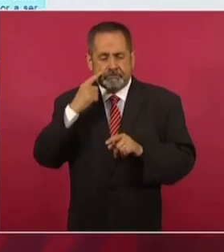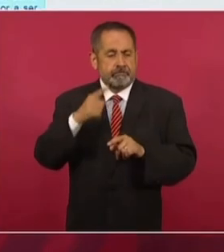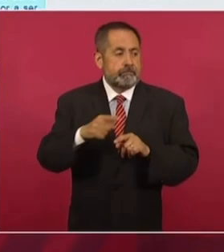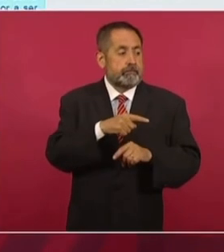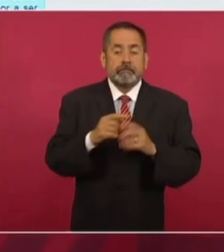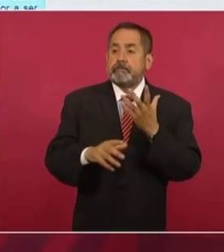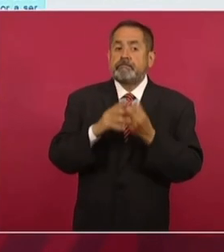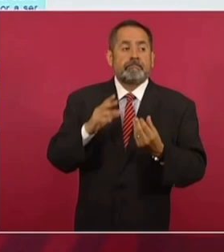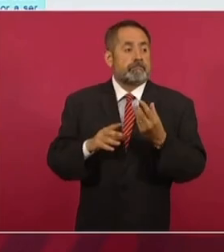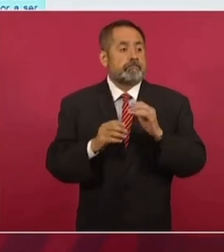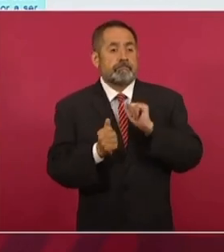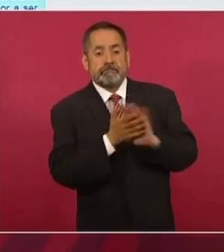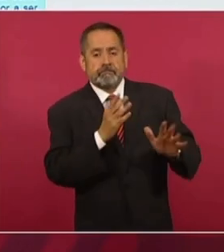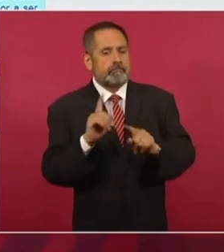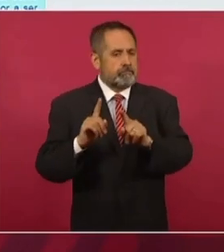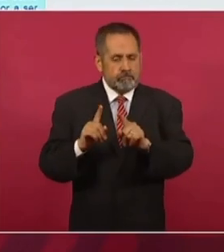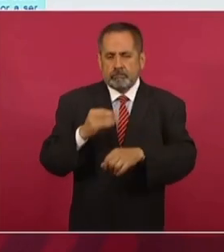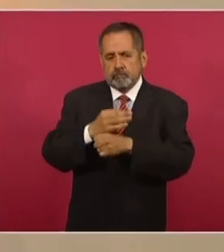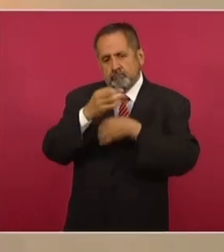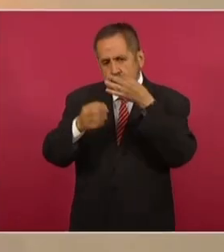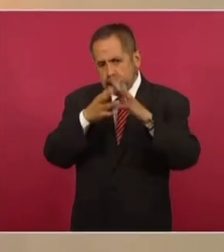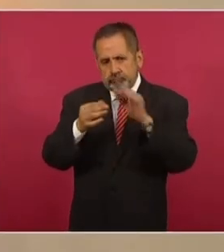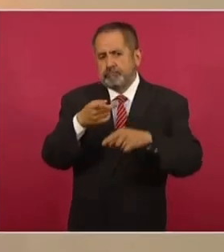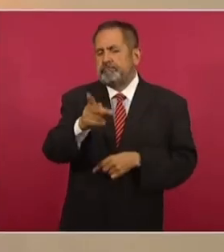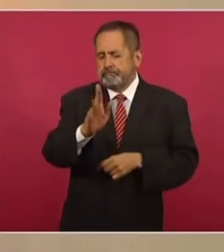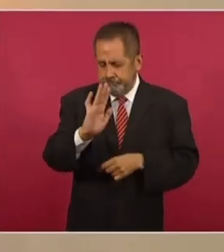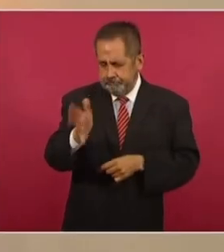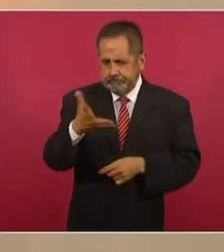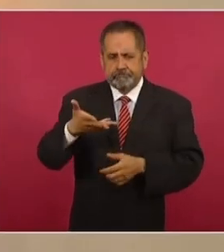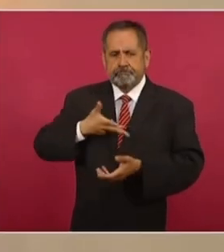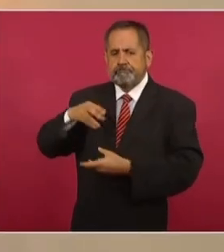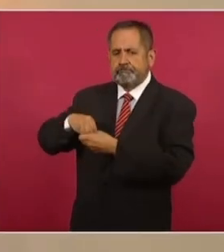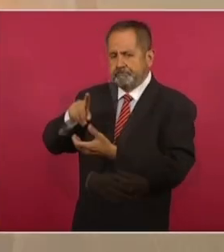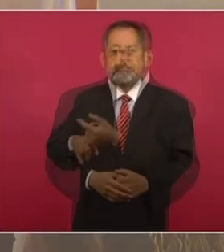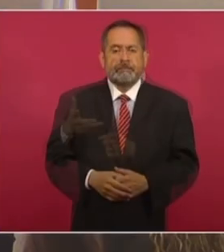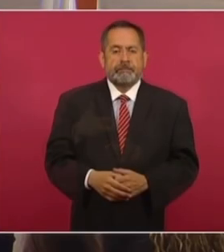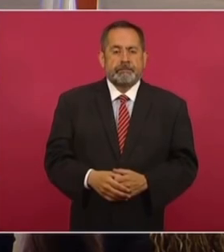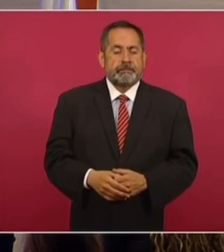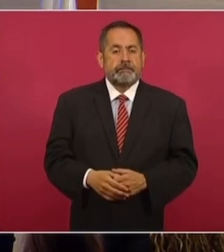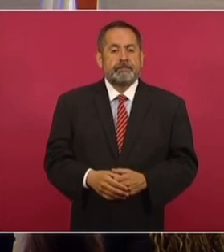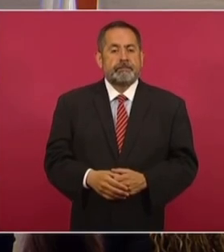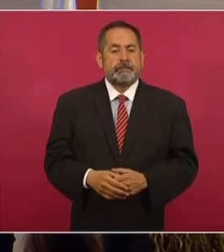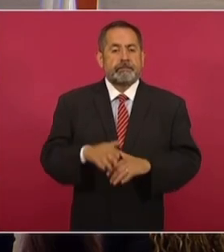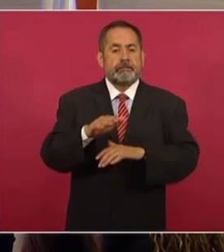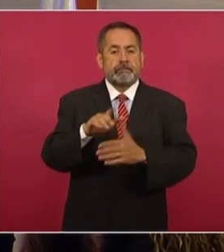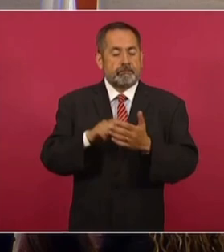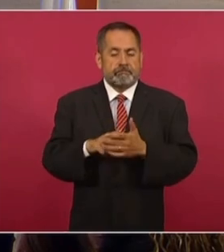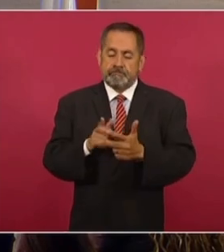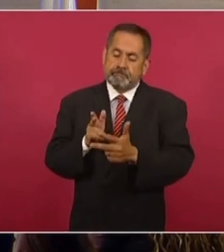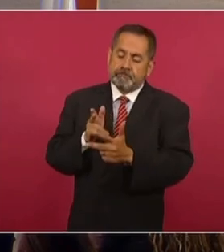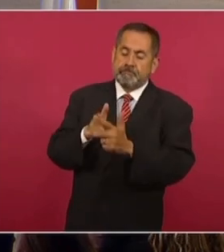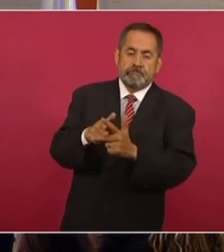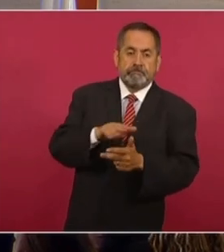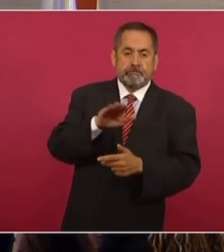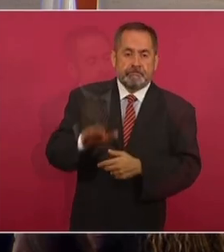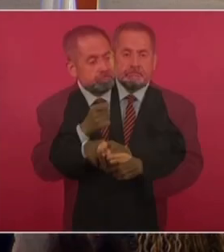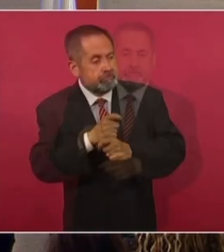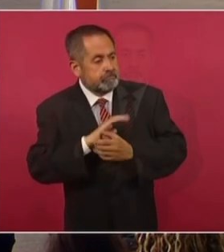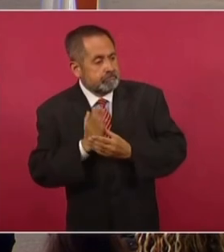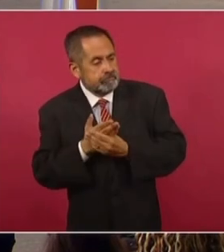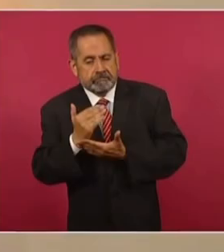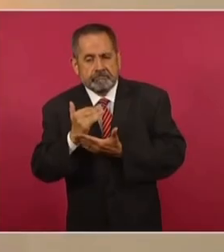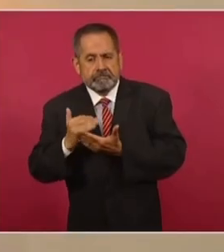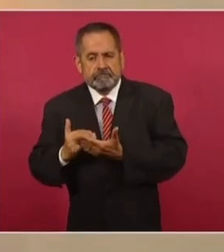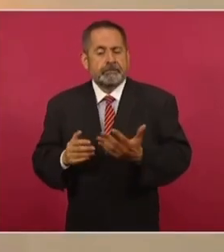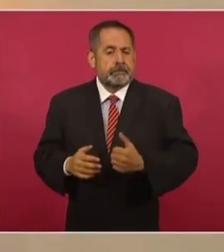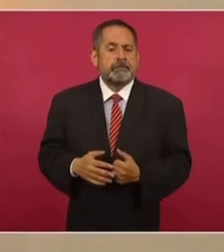sustraigan de la acción de la justicia no podemos dar cuenta, pero esperamos tener noticias al respecto muy claro. caso del homicidio de Yesenia y Sheila